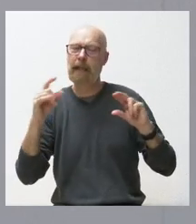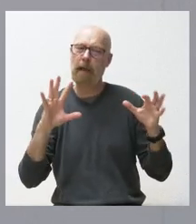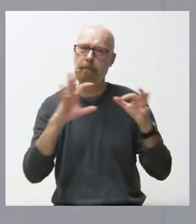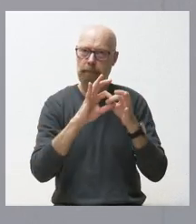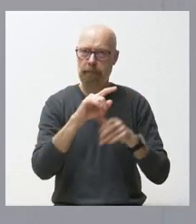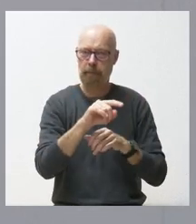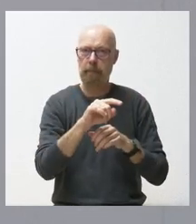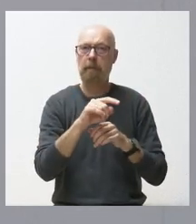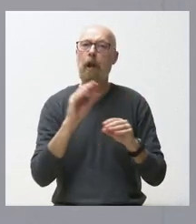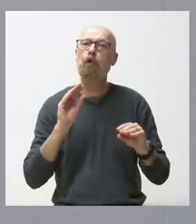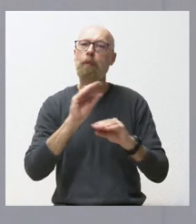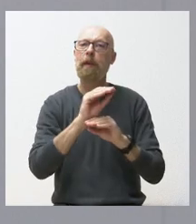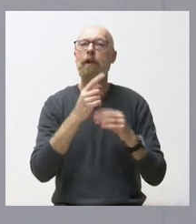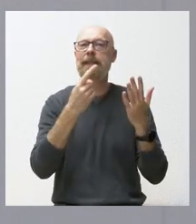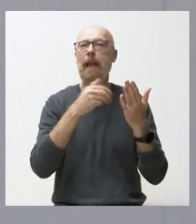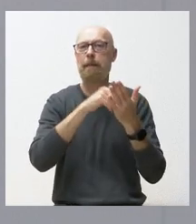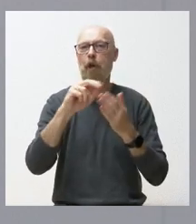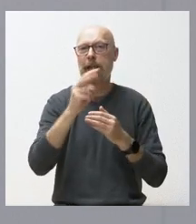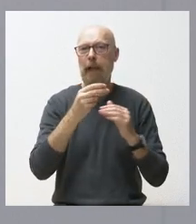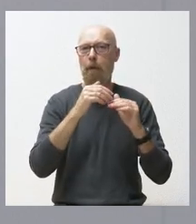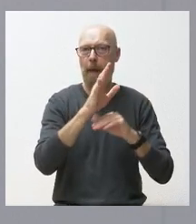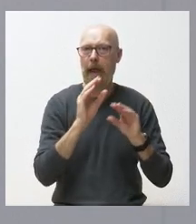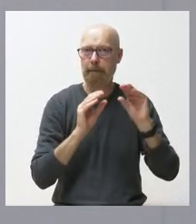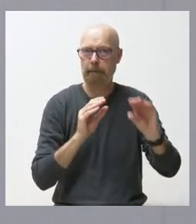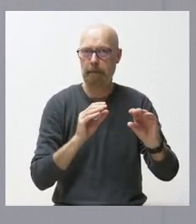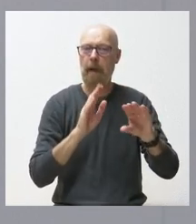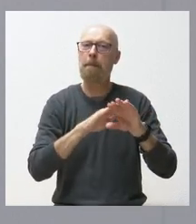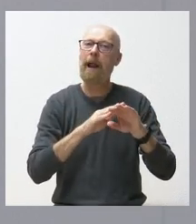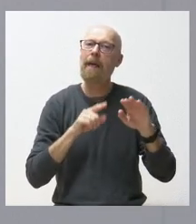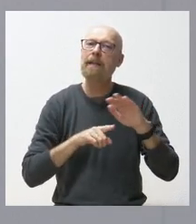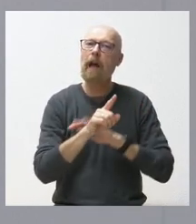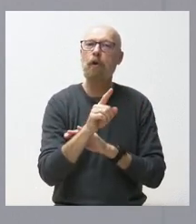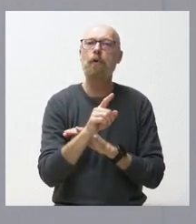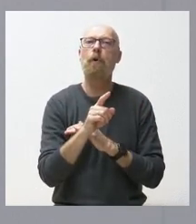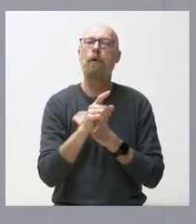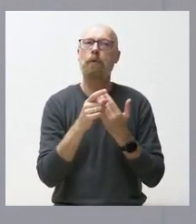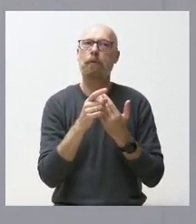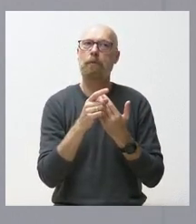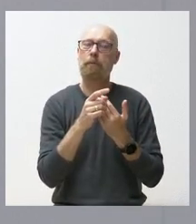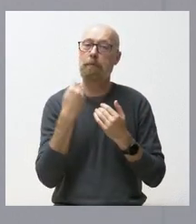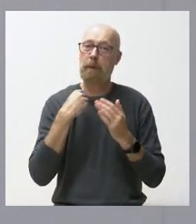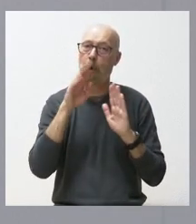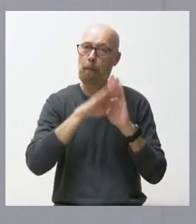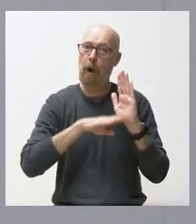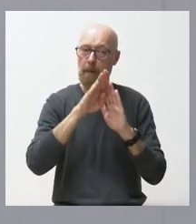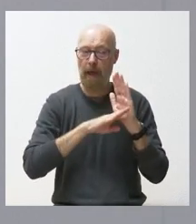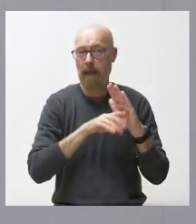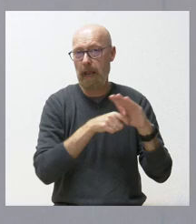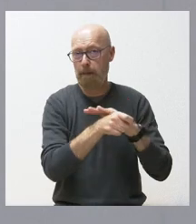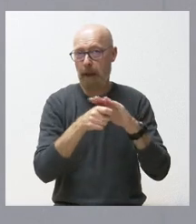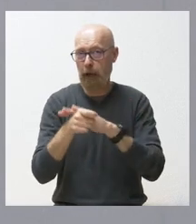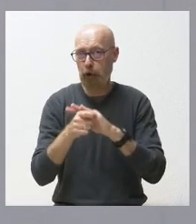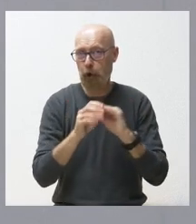subvención de más de 6 millones de euros para el desarrollo de estos programas de inversión por parte